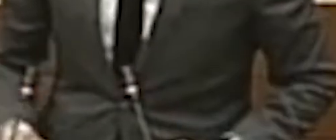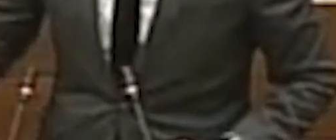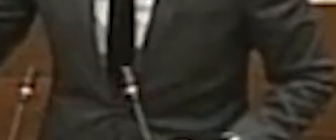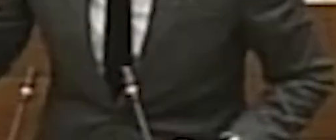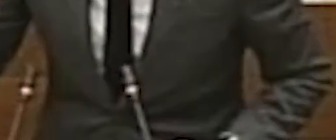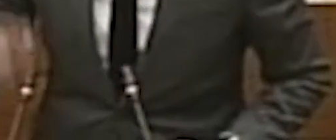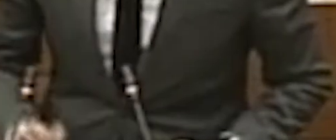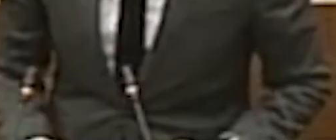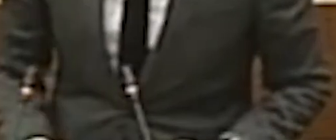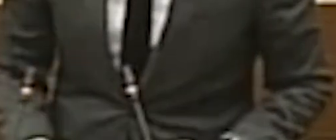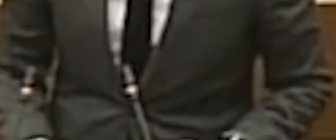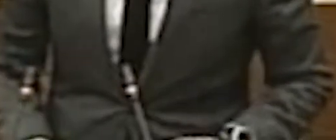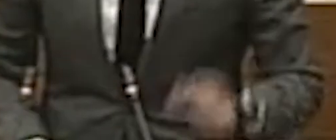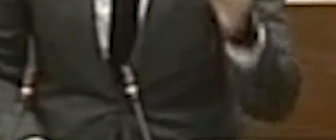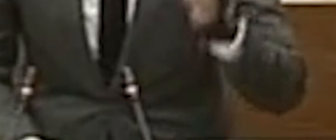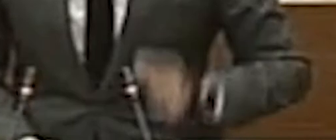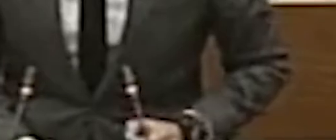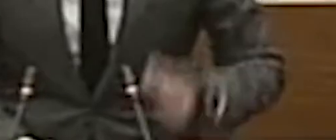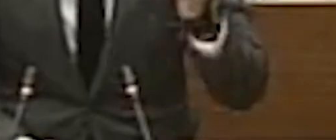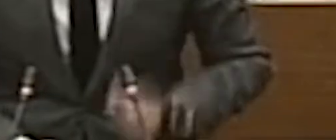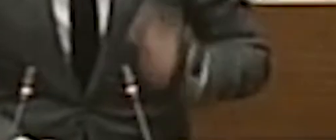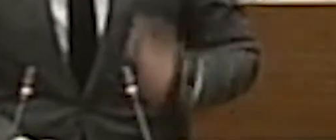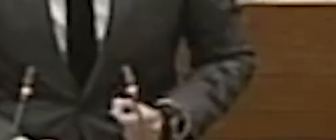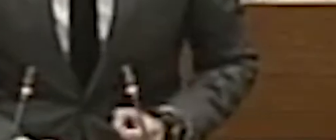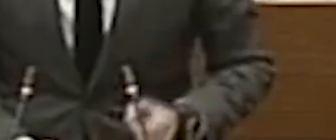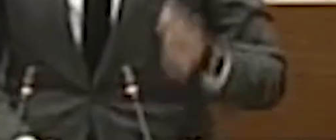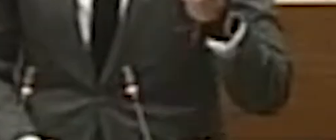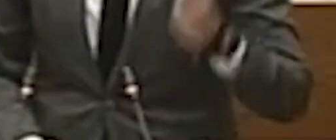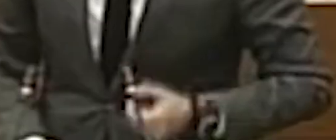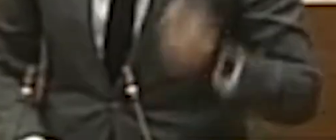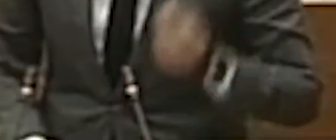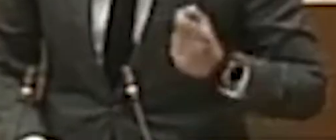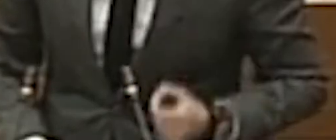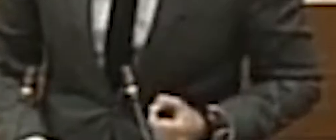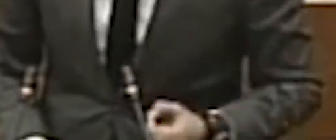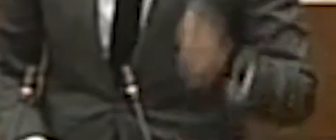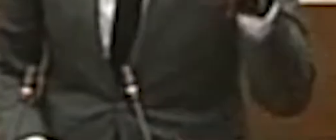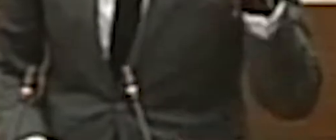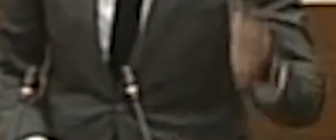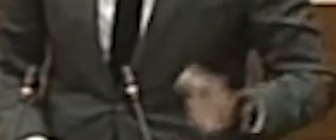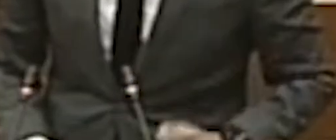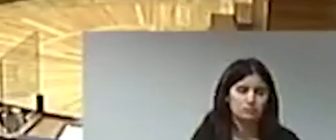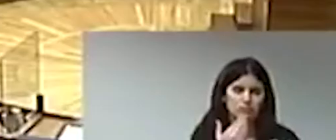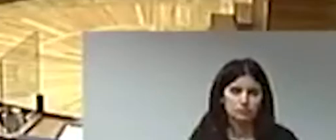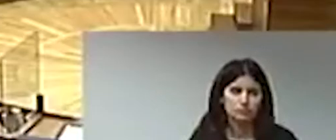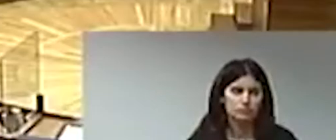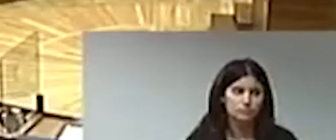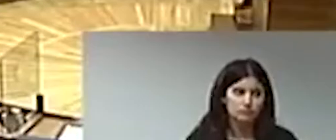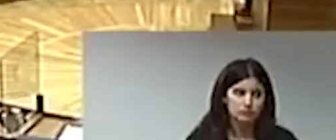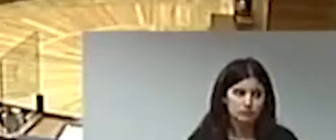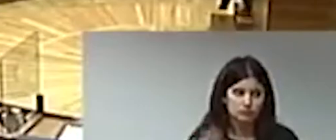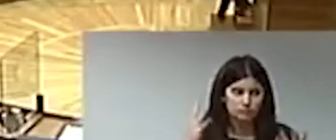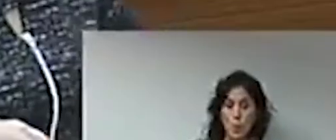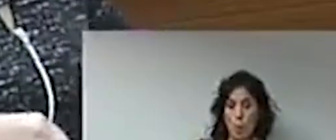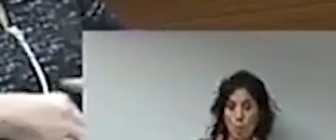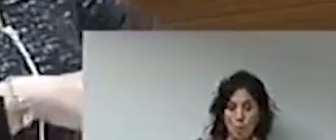desproteger a los sanitarios y destrozar el sistema de salud no puede seguir en el cargo ni un minuto más y ha pedido la dimisión o el